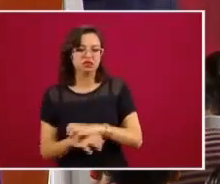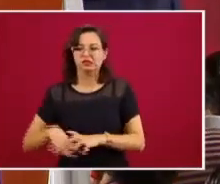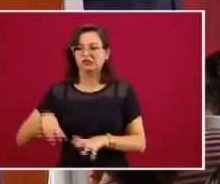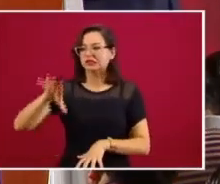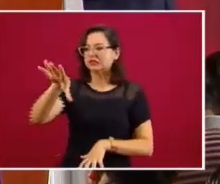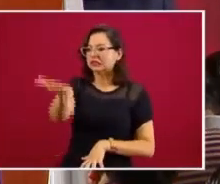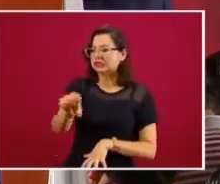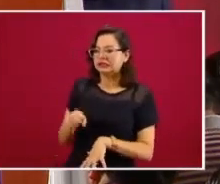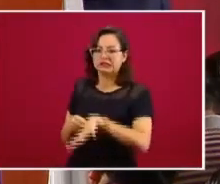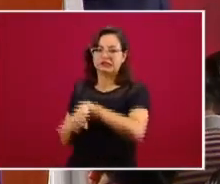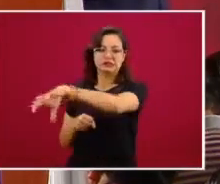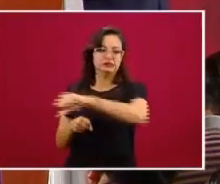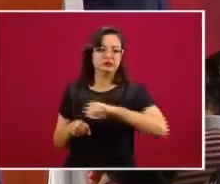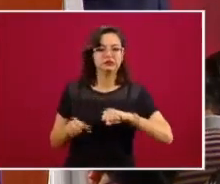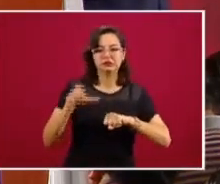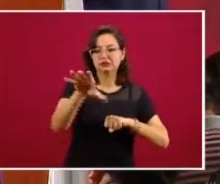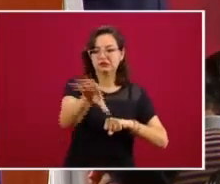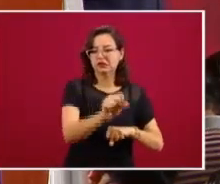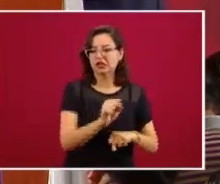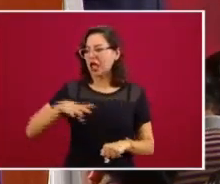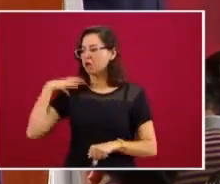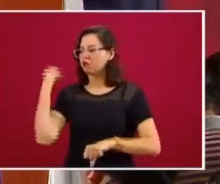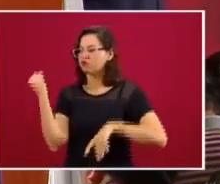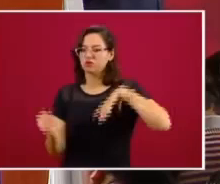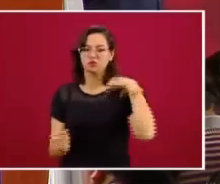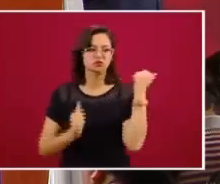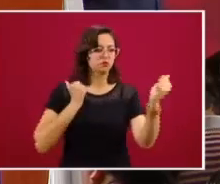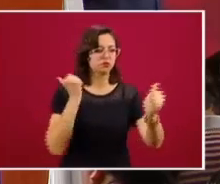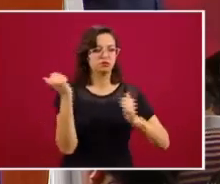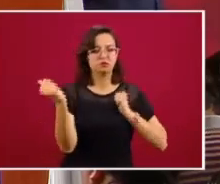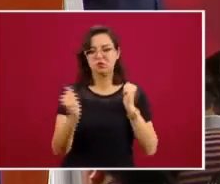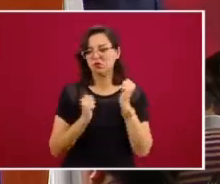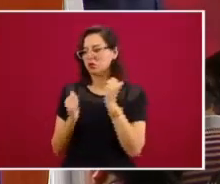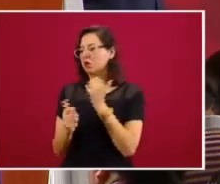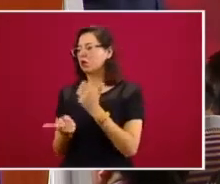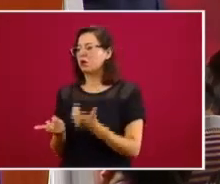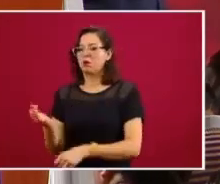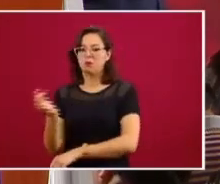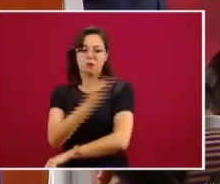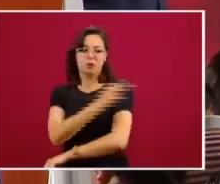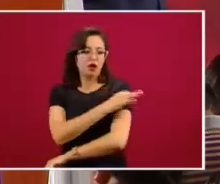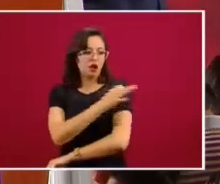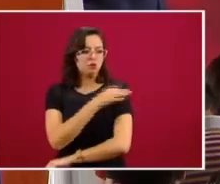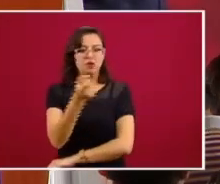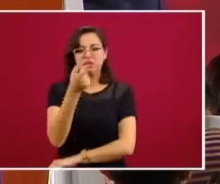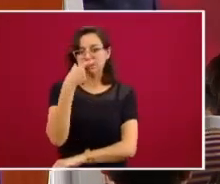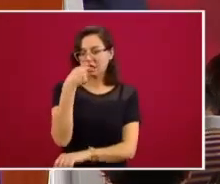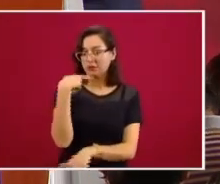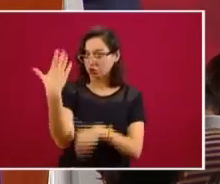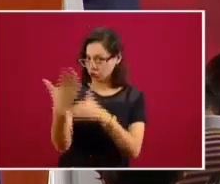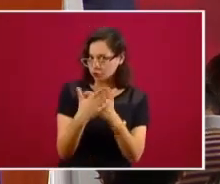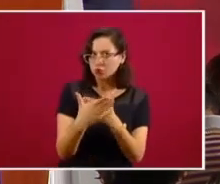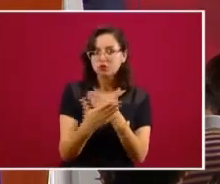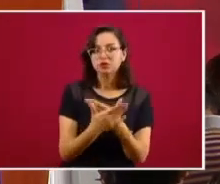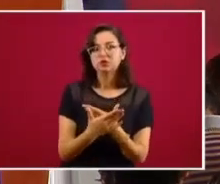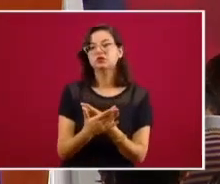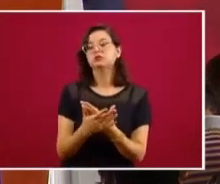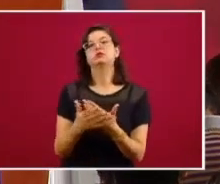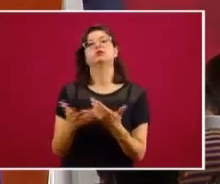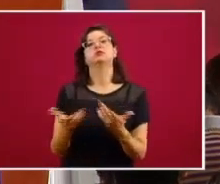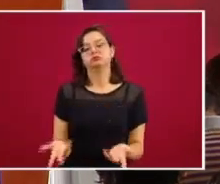equipos, de medicinas, de vacunas cuando se tengan